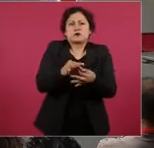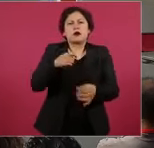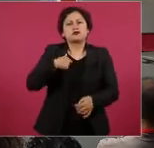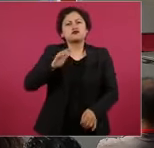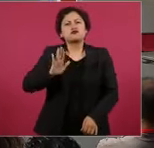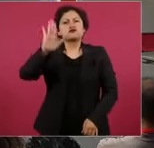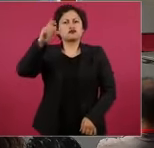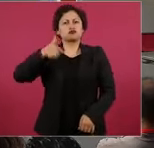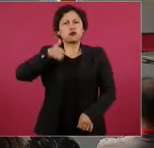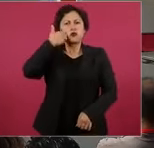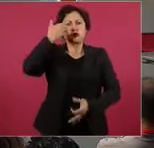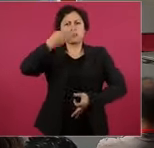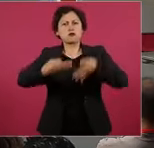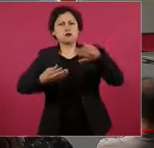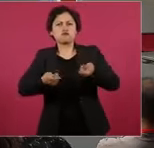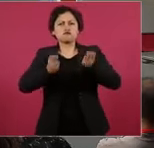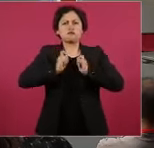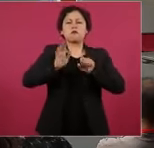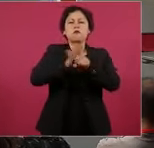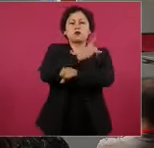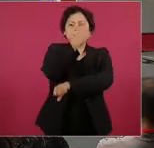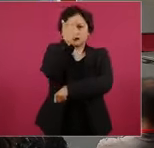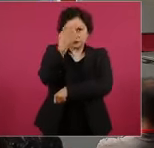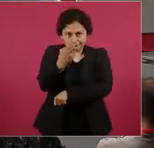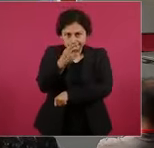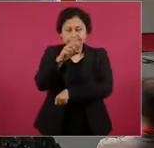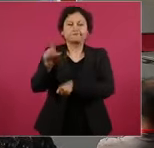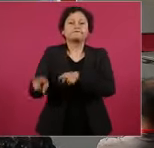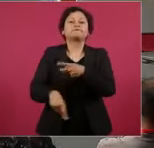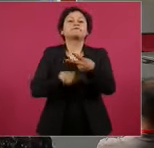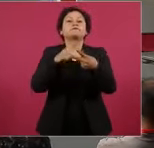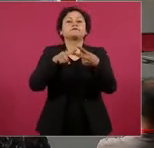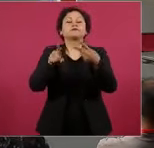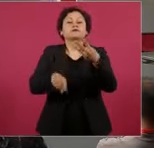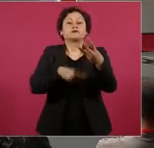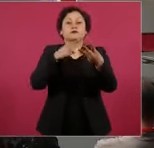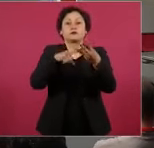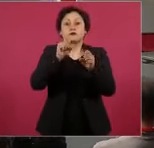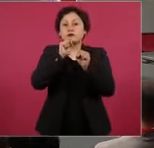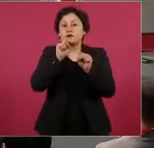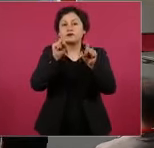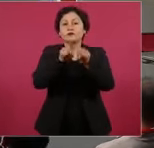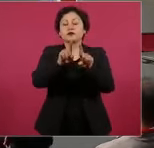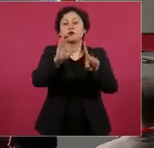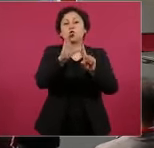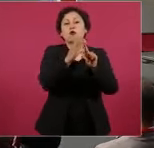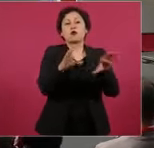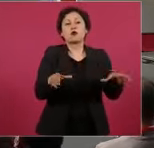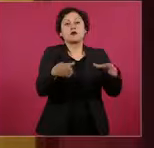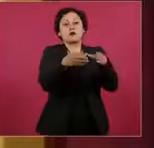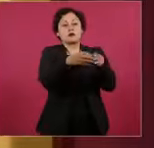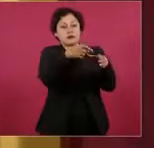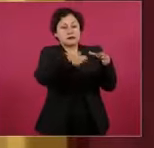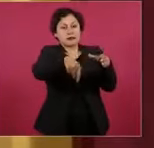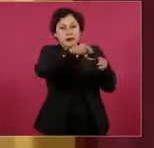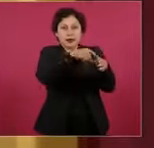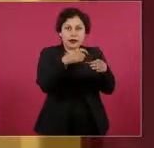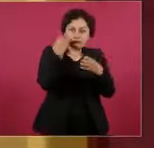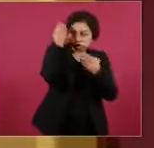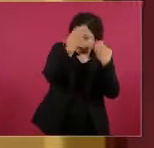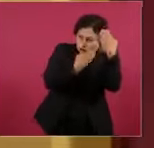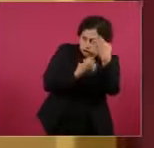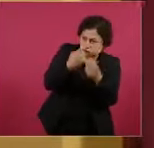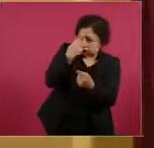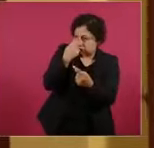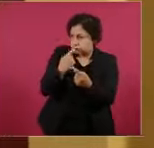nuestro país. Comités de evaluación que seleccionan los perfiles con la mejor trayectoria